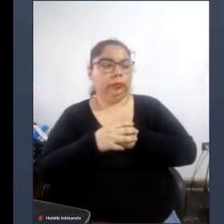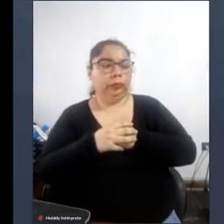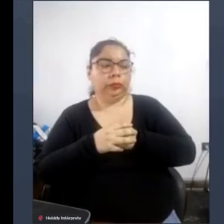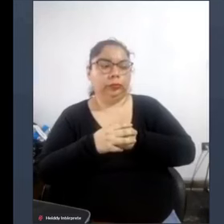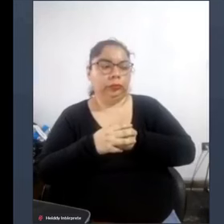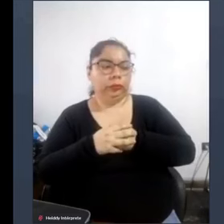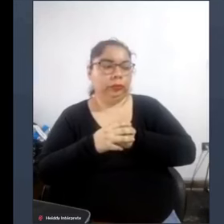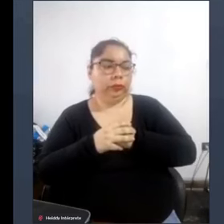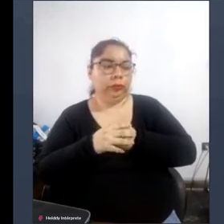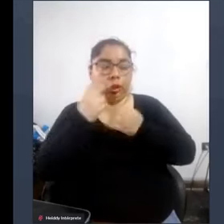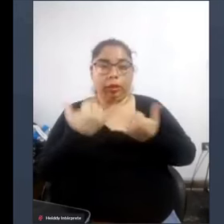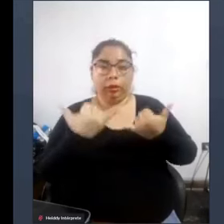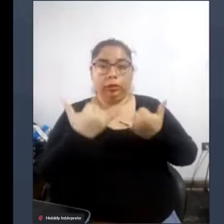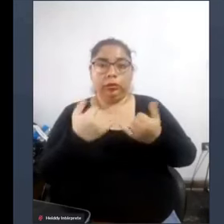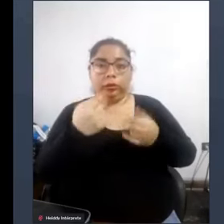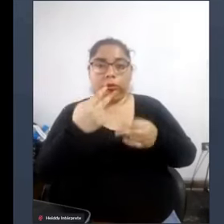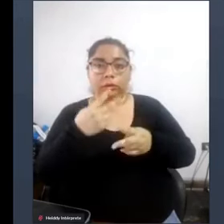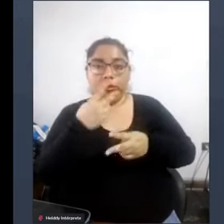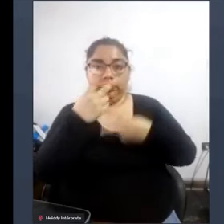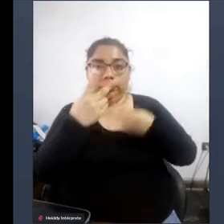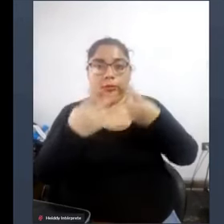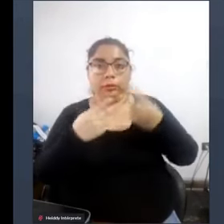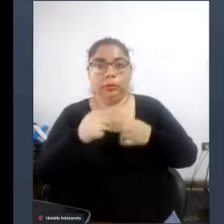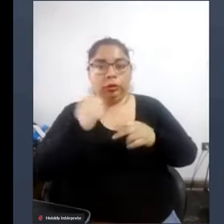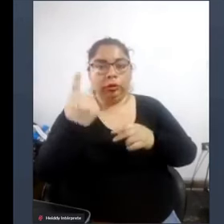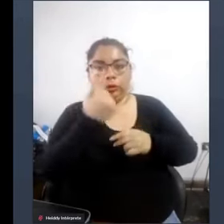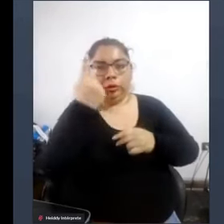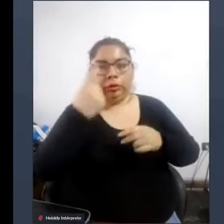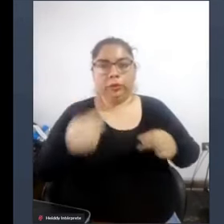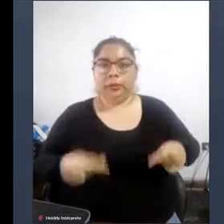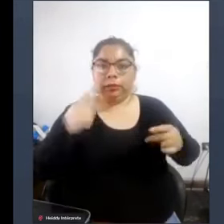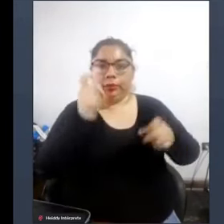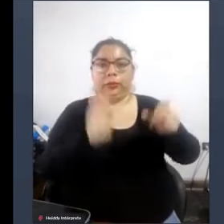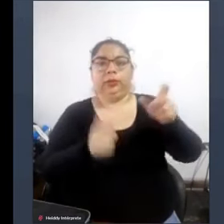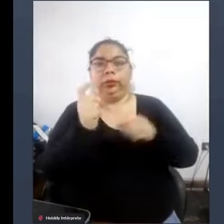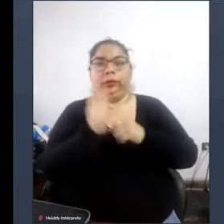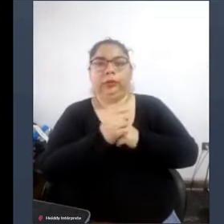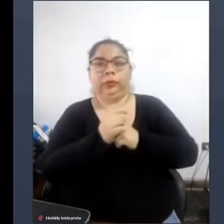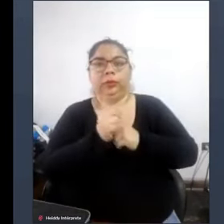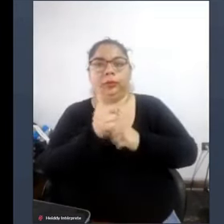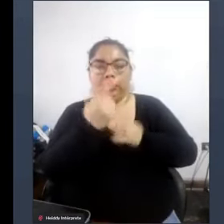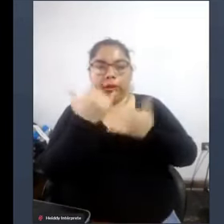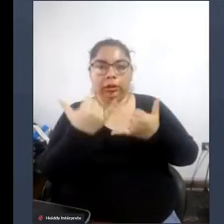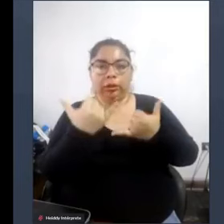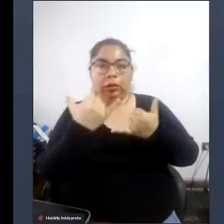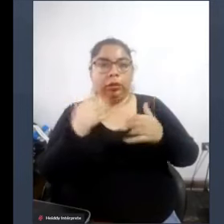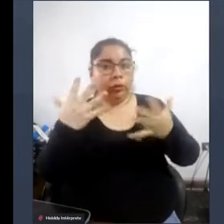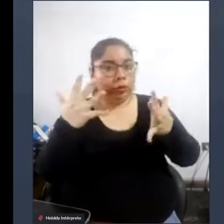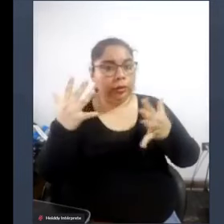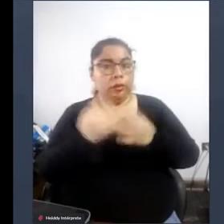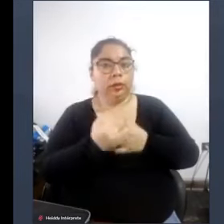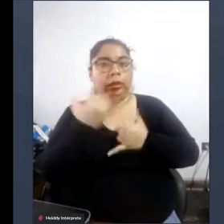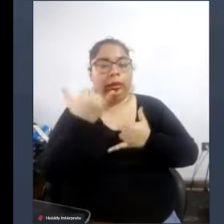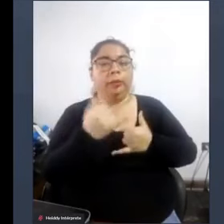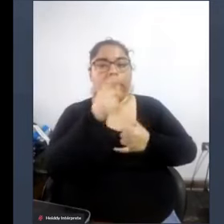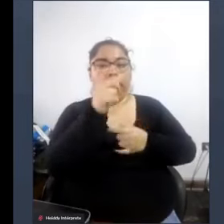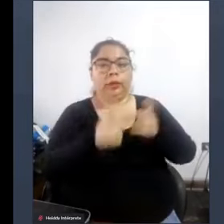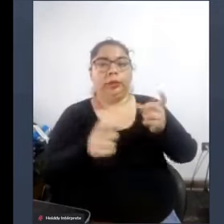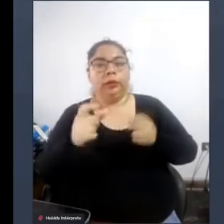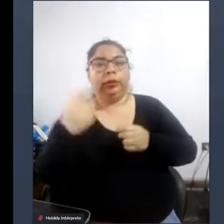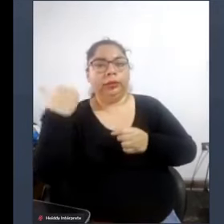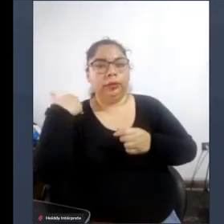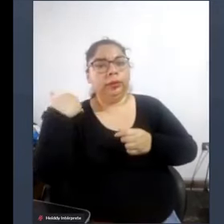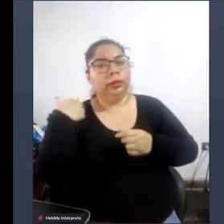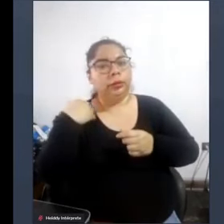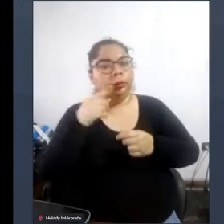la situación no solamente para personas con discapacidad sino para las que ahora no las tienen y para el estado y para la sociedad en su